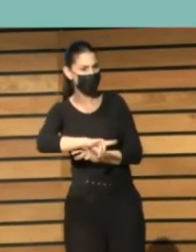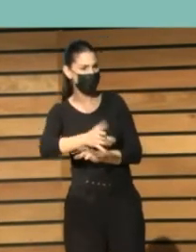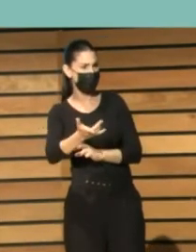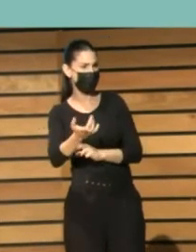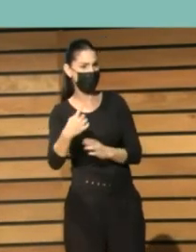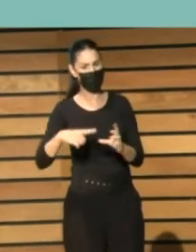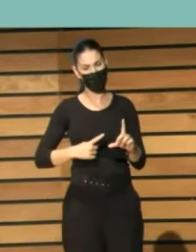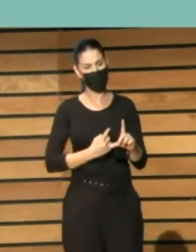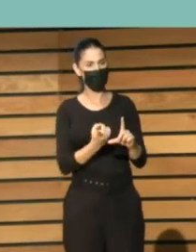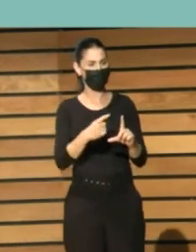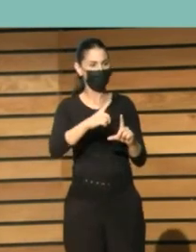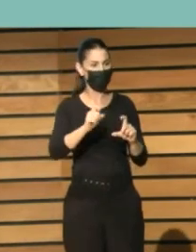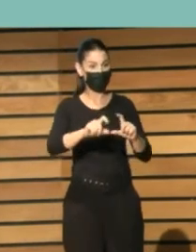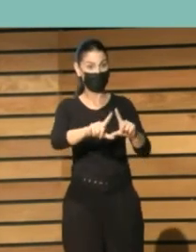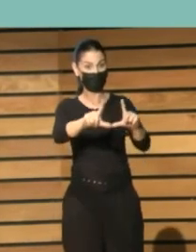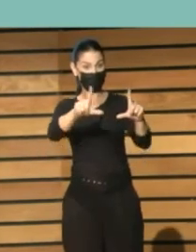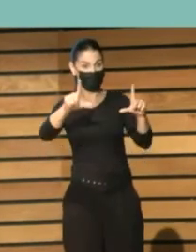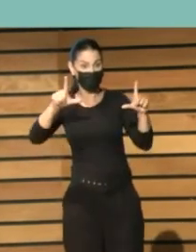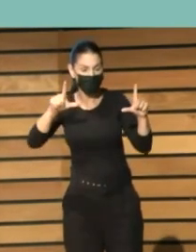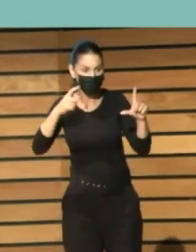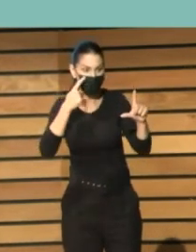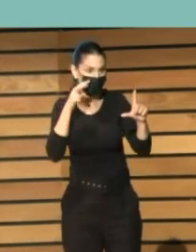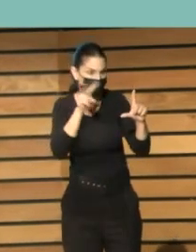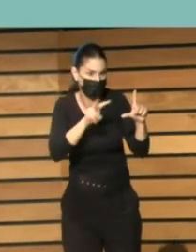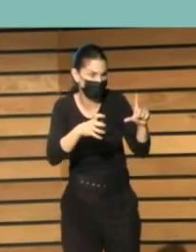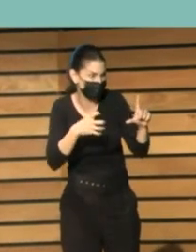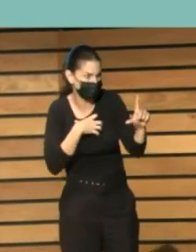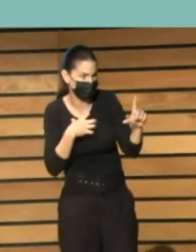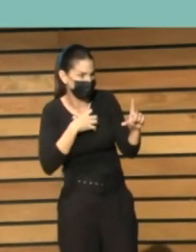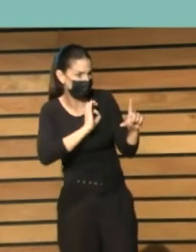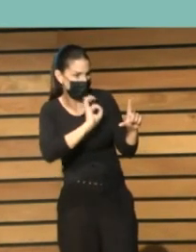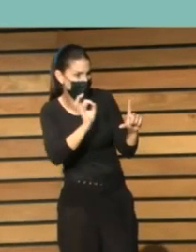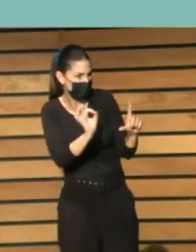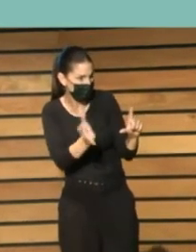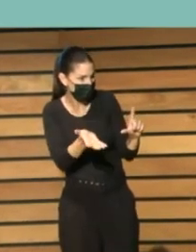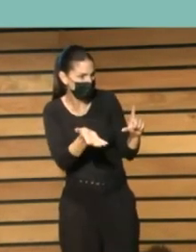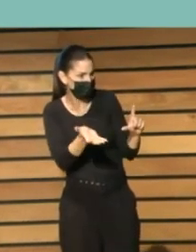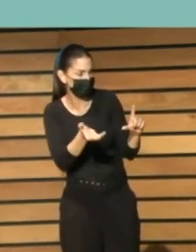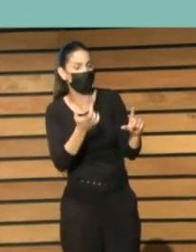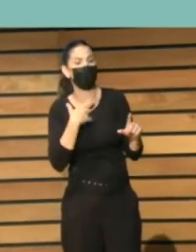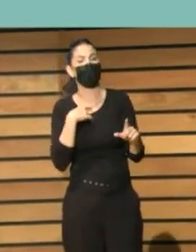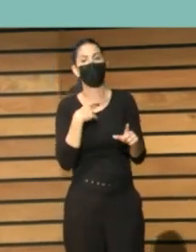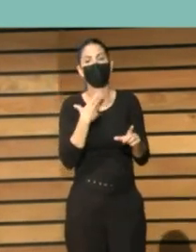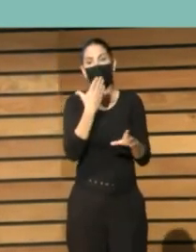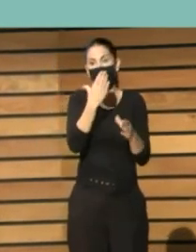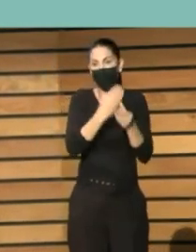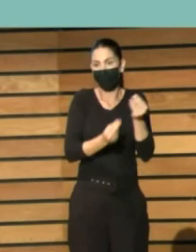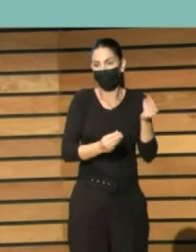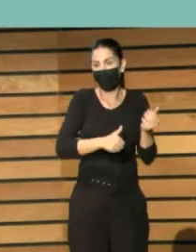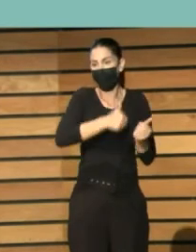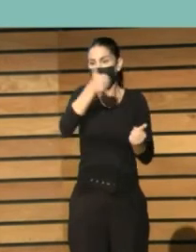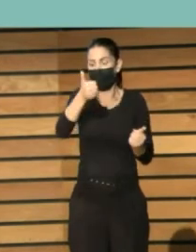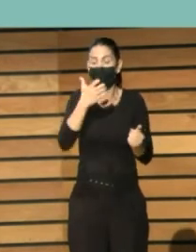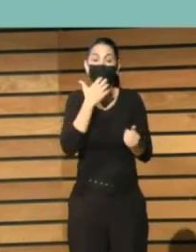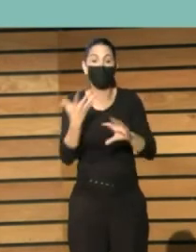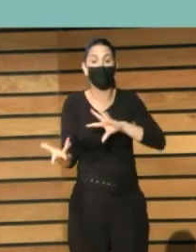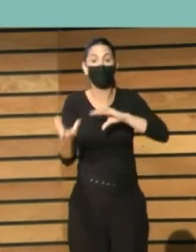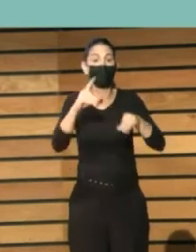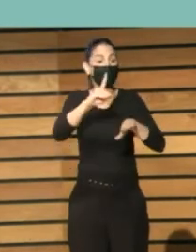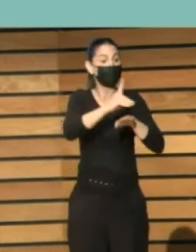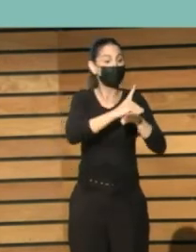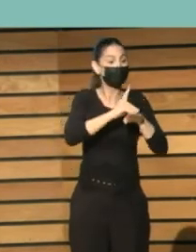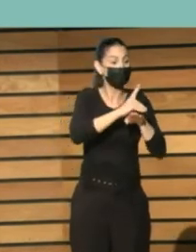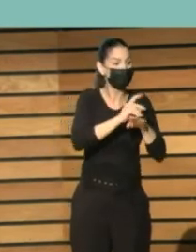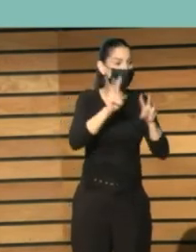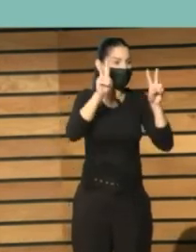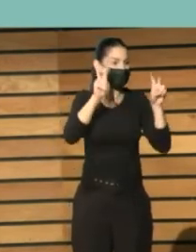Mapas que los amplías un poquito y son ilegibles, etc. Otros errores muy típicos es digitalizar sin tener en cuenta la